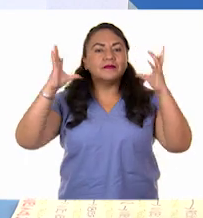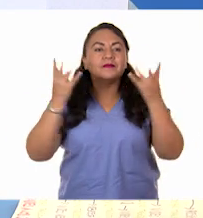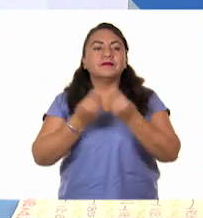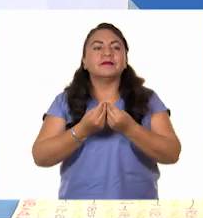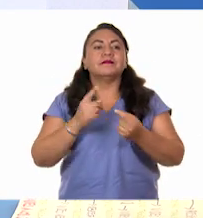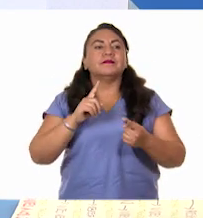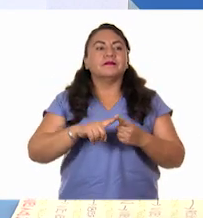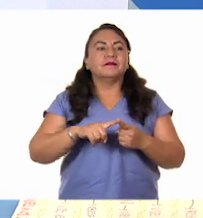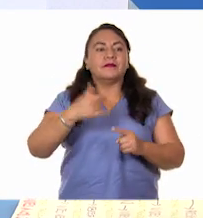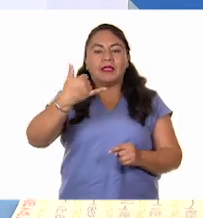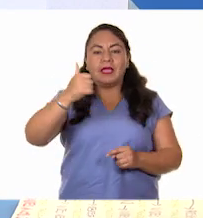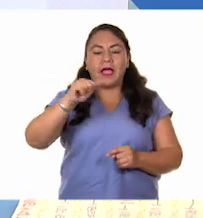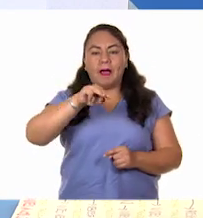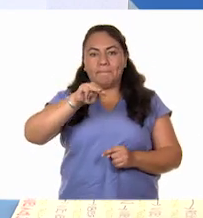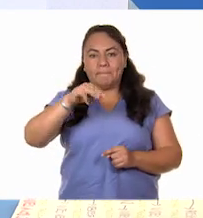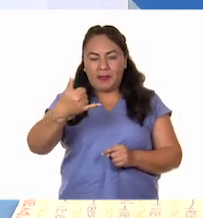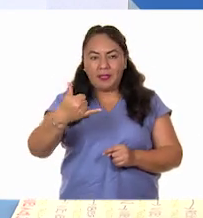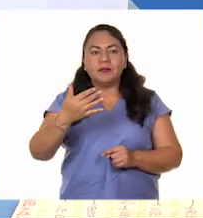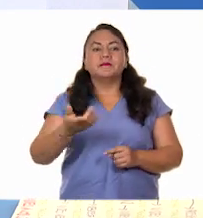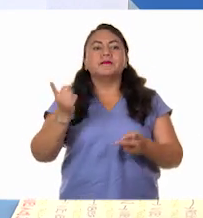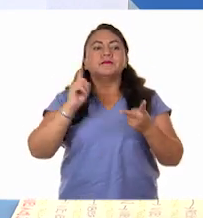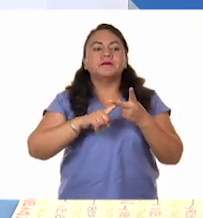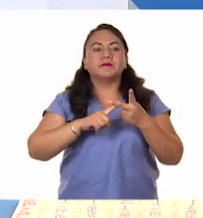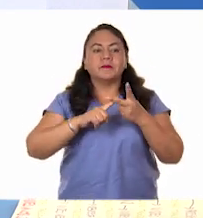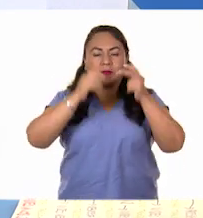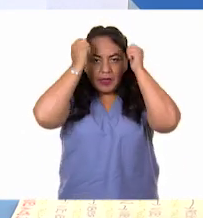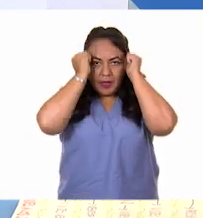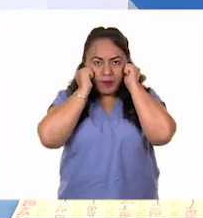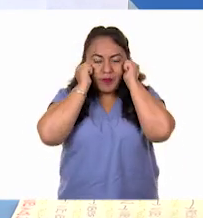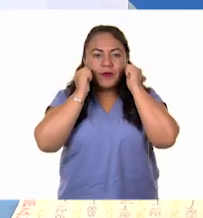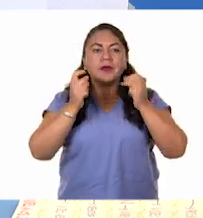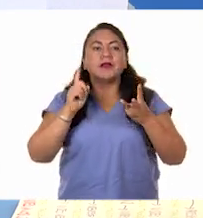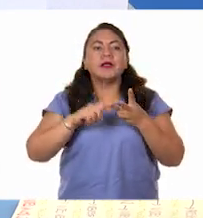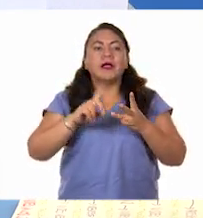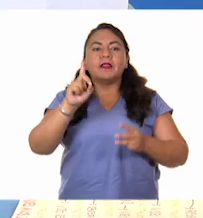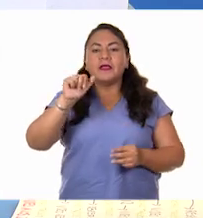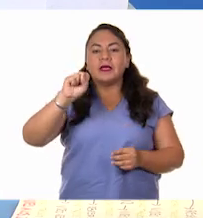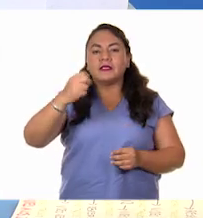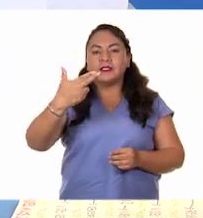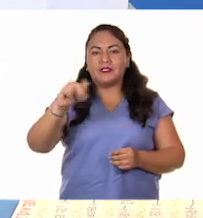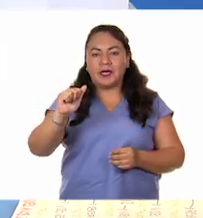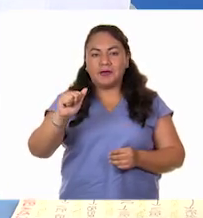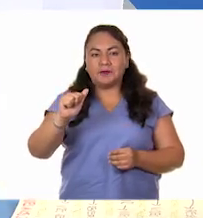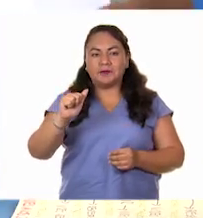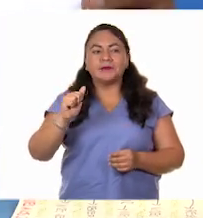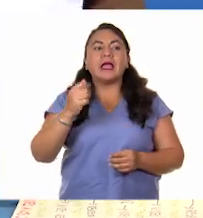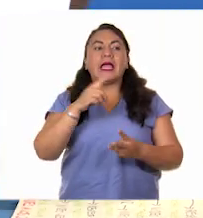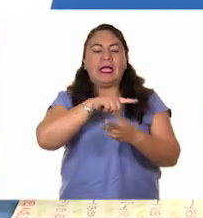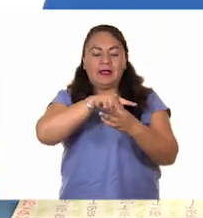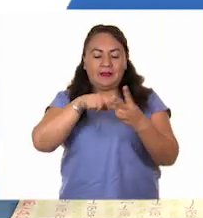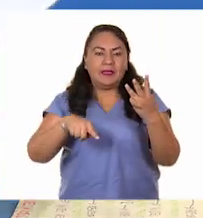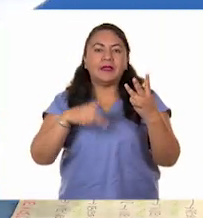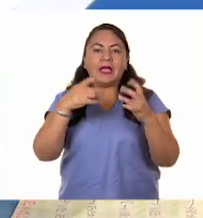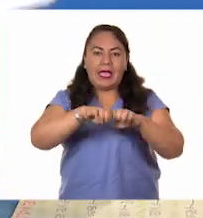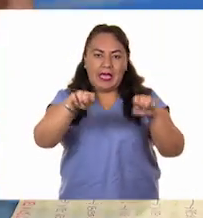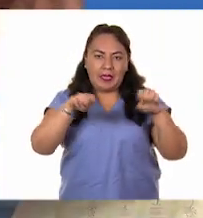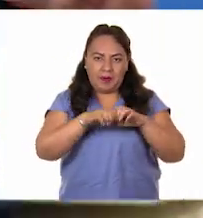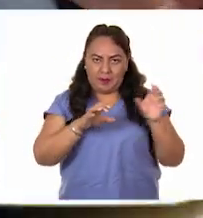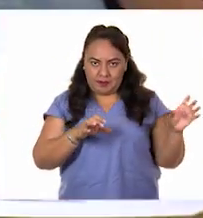Yami, por Carola y por Dasha. Son las tres integrantes de este equipo.